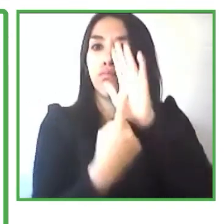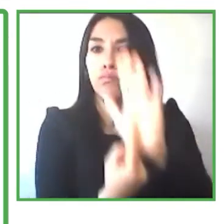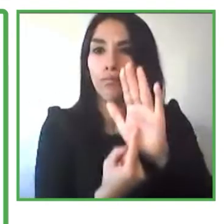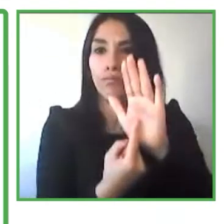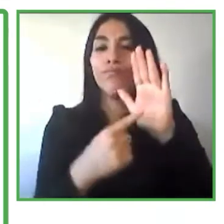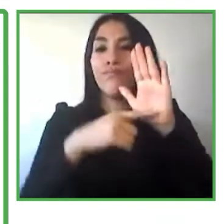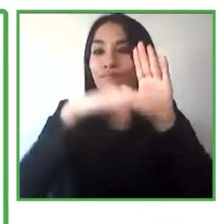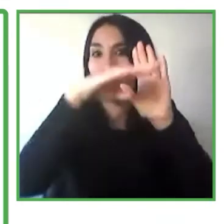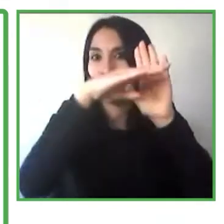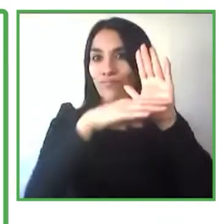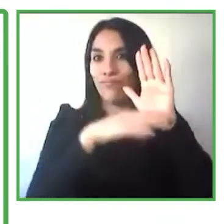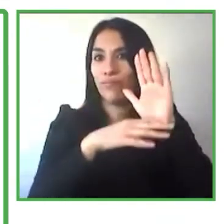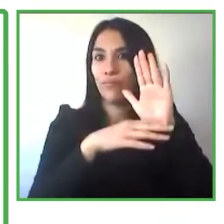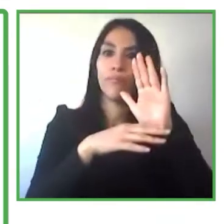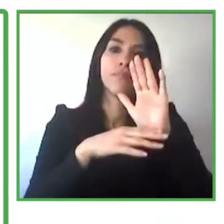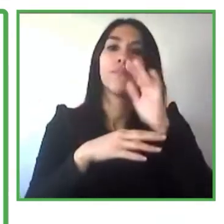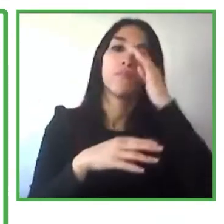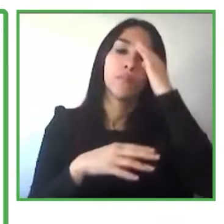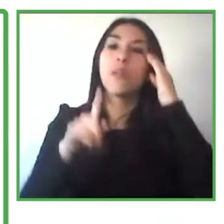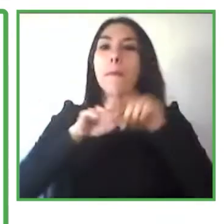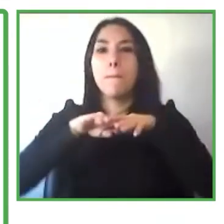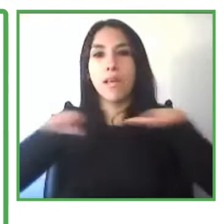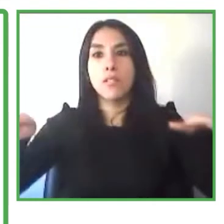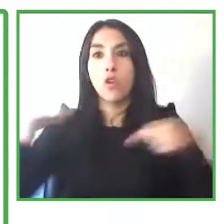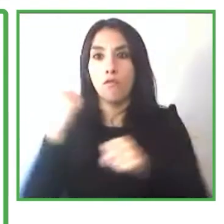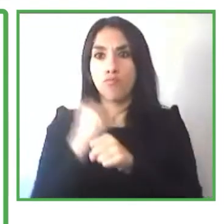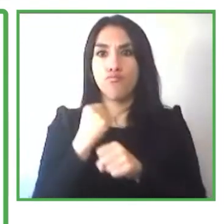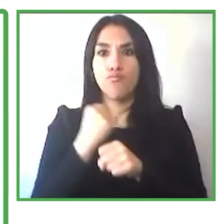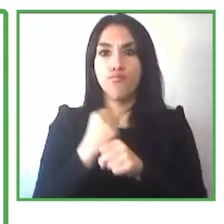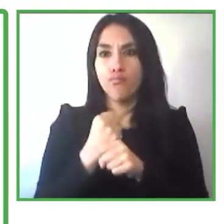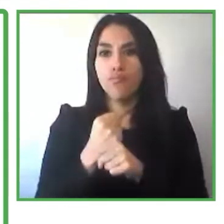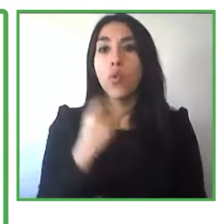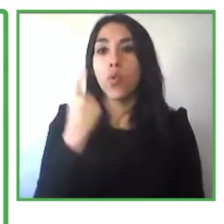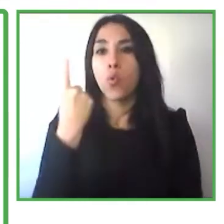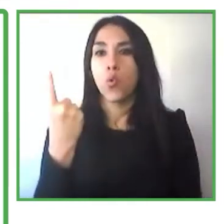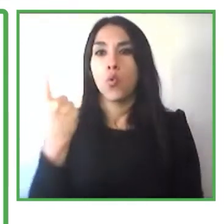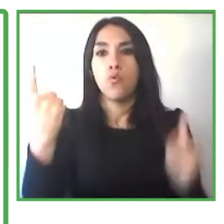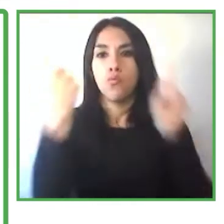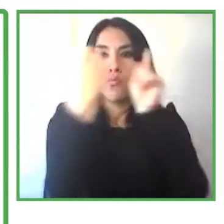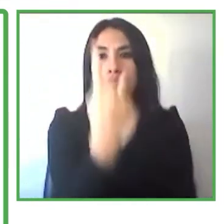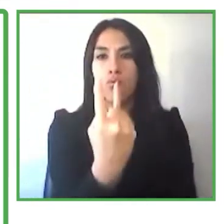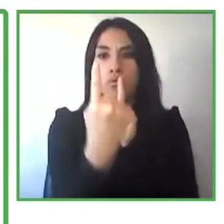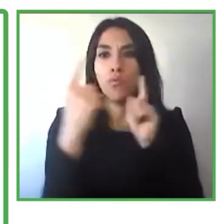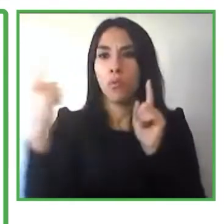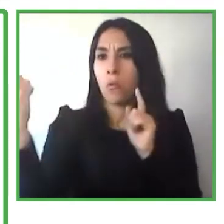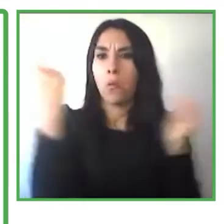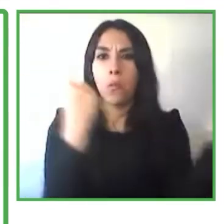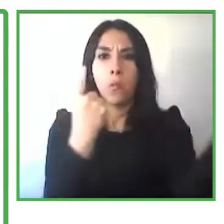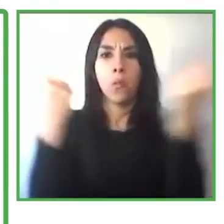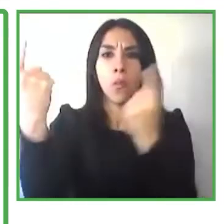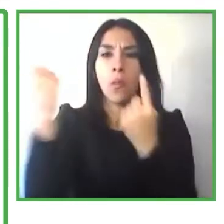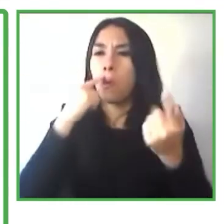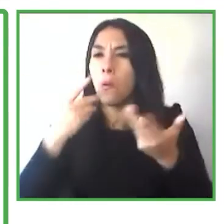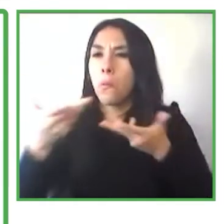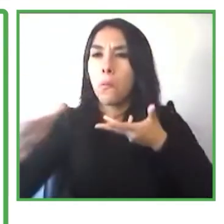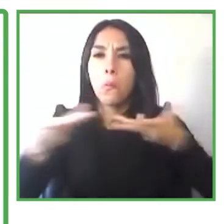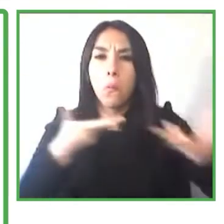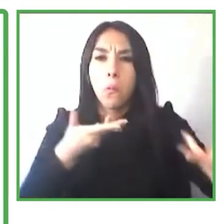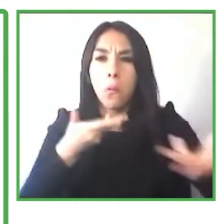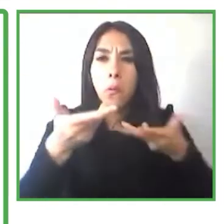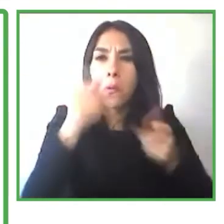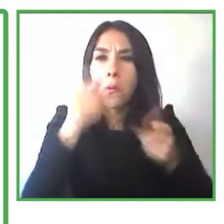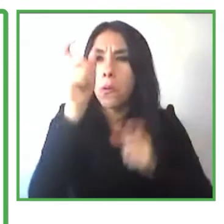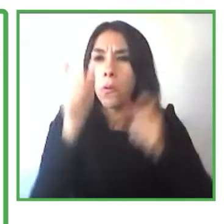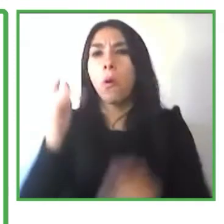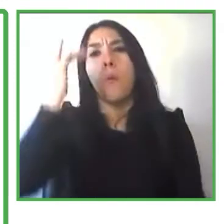trabajo business to business para los miembros de la red porque pensamos que es importante crear